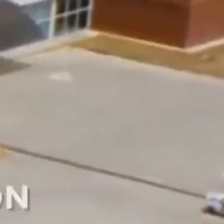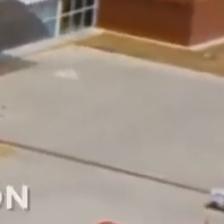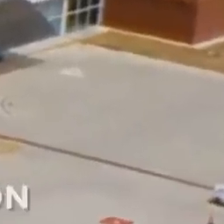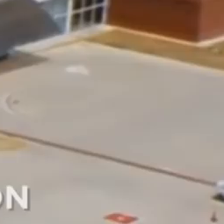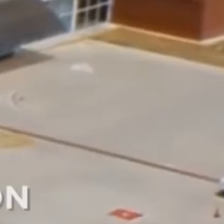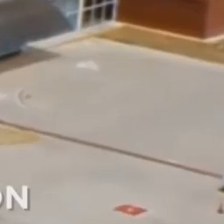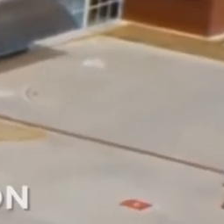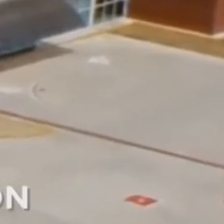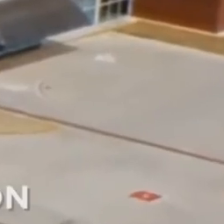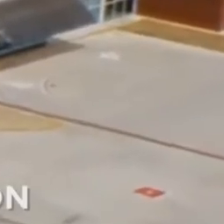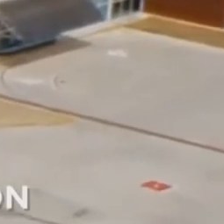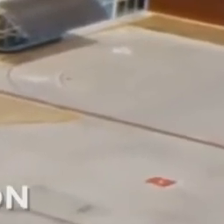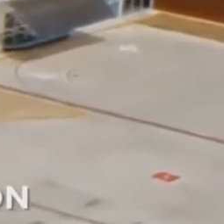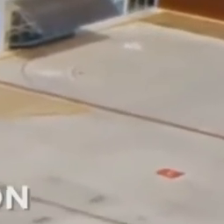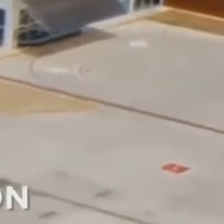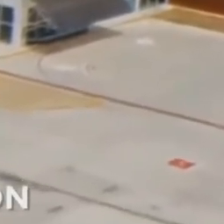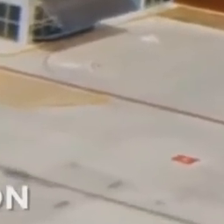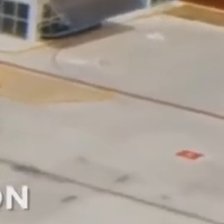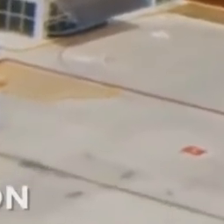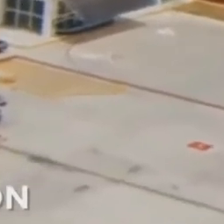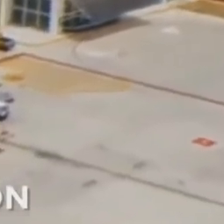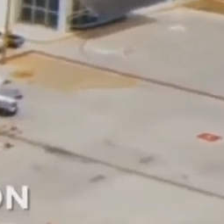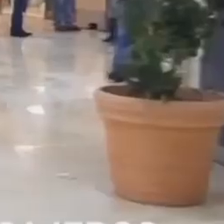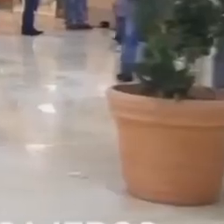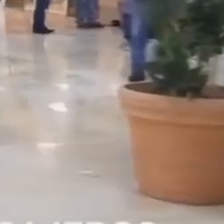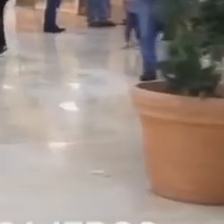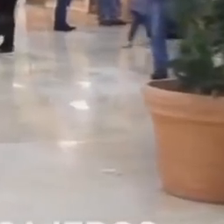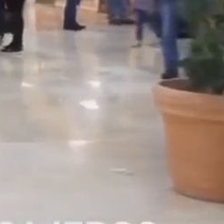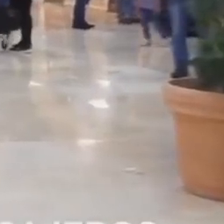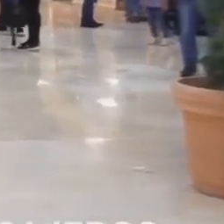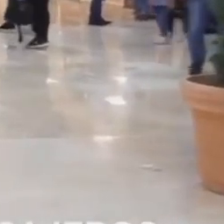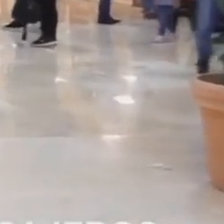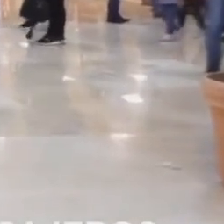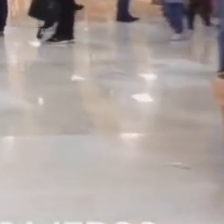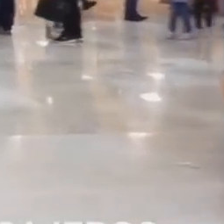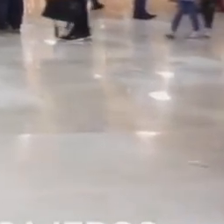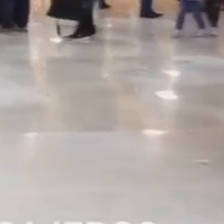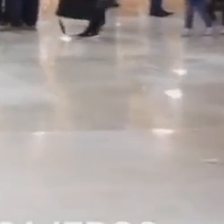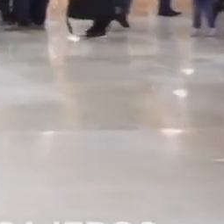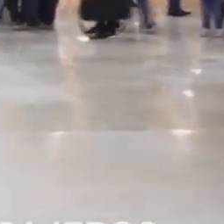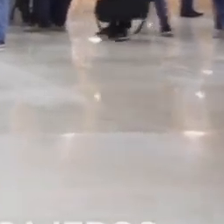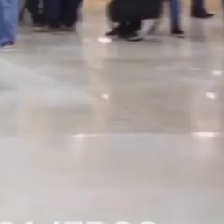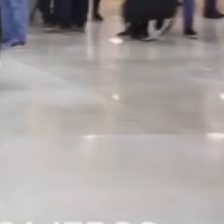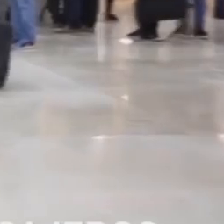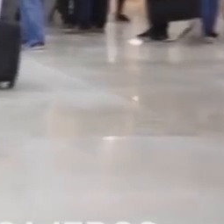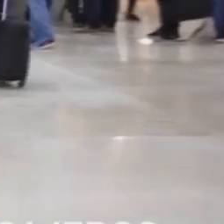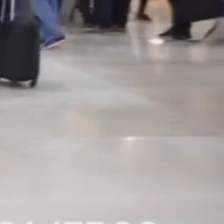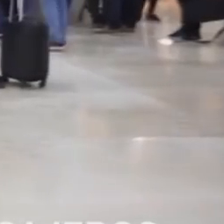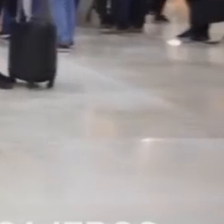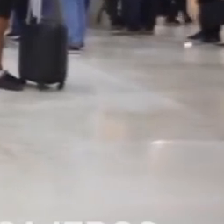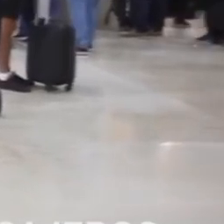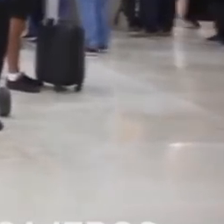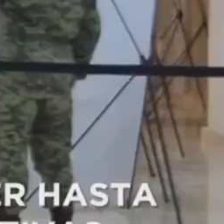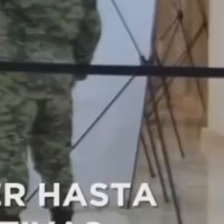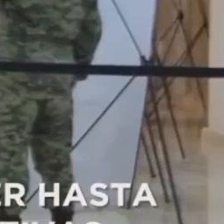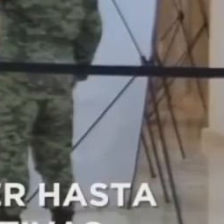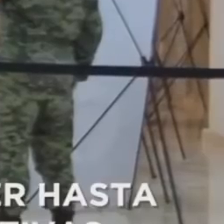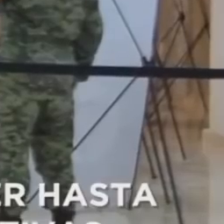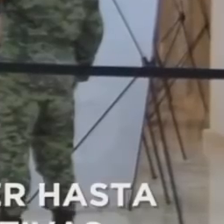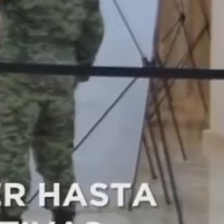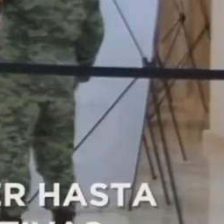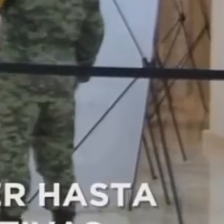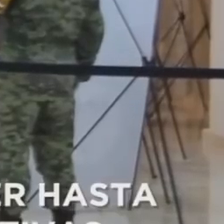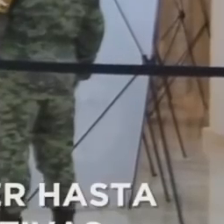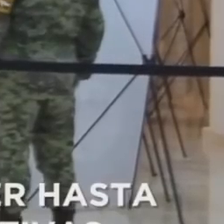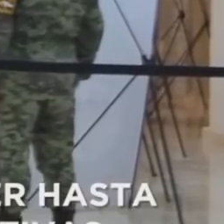en su terminal y cuatro posiciones con aeropasillos fijos. Con esta infraestructura, la fluencia es de tan solo 300.000 pasajeros y con una